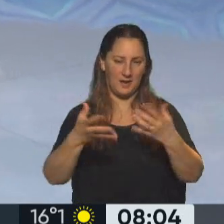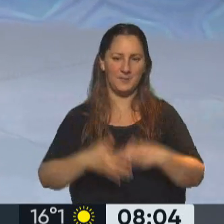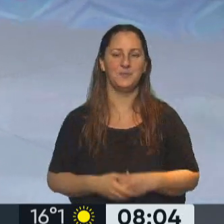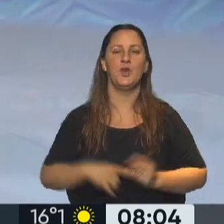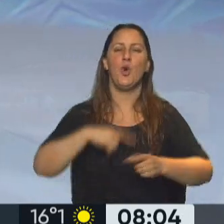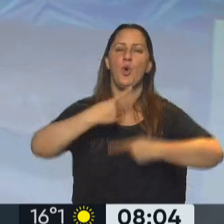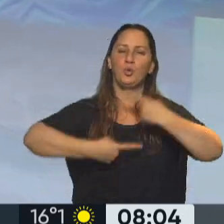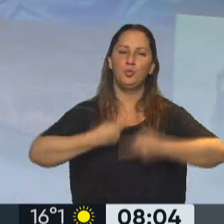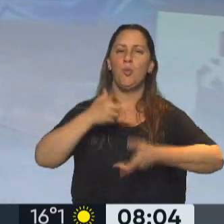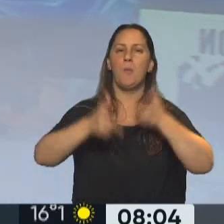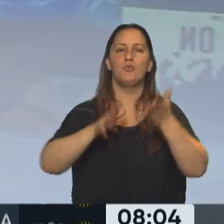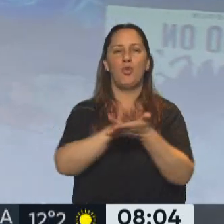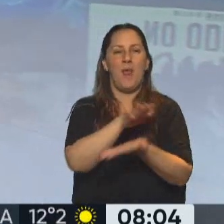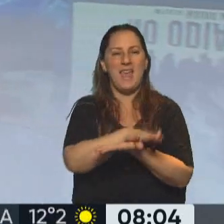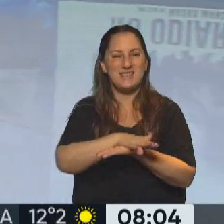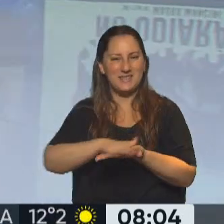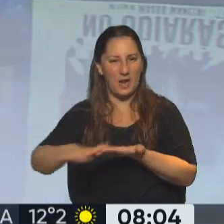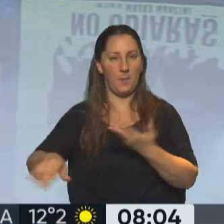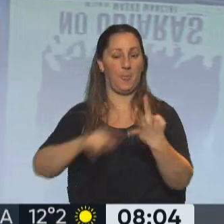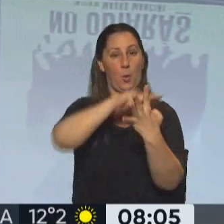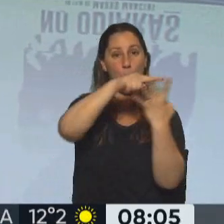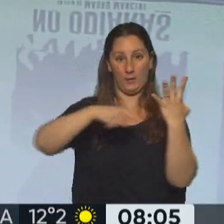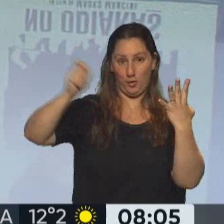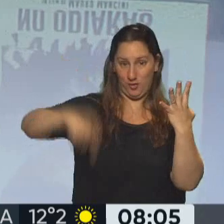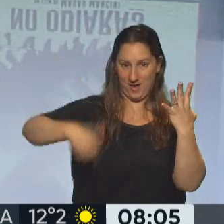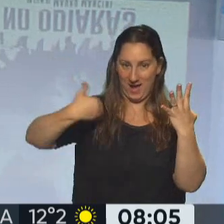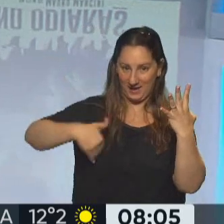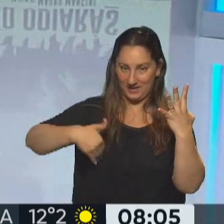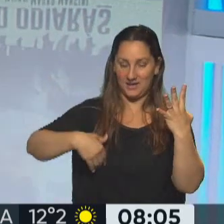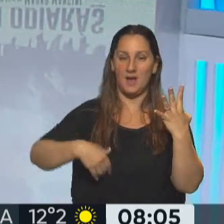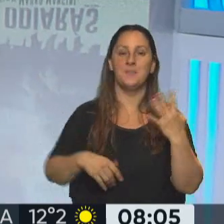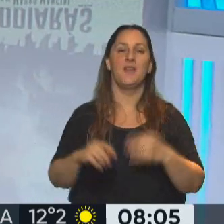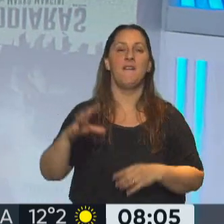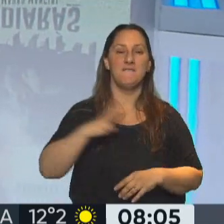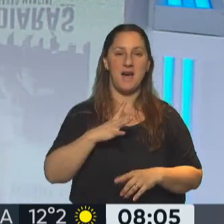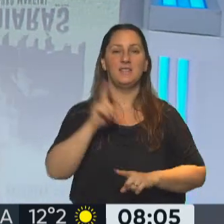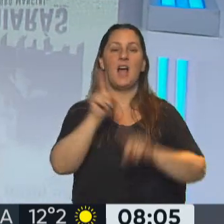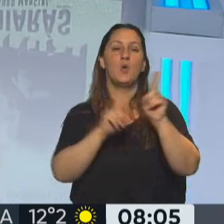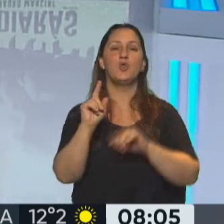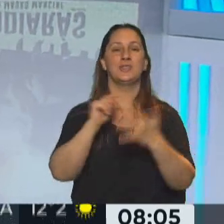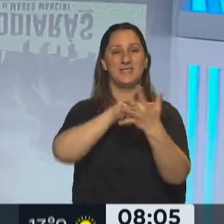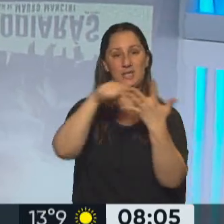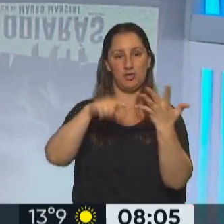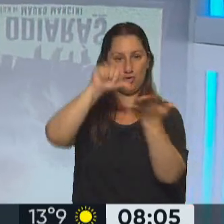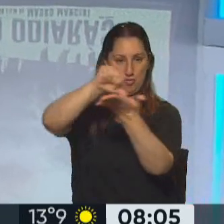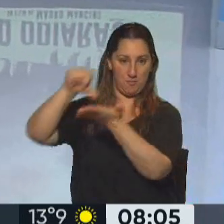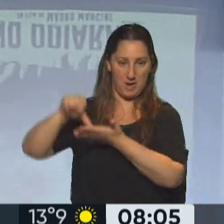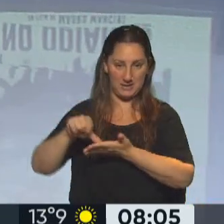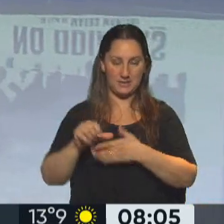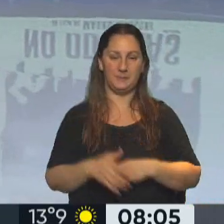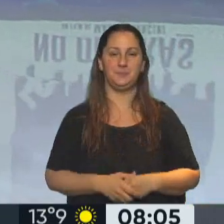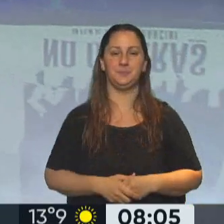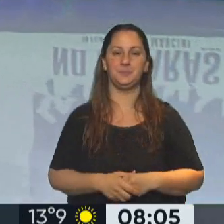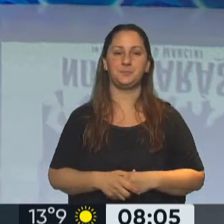Continuamos hablando de los estrenos, ya repasamos los cuatro estrenos nacionales. Nos quedan pendientes los cinco internacionales y que van a arrancar,